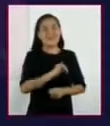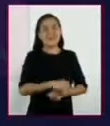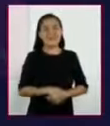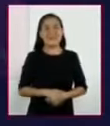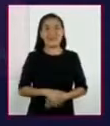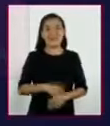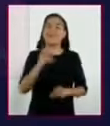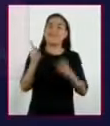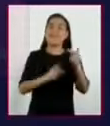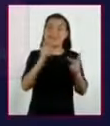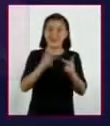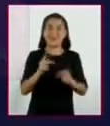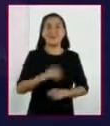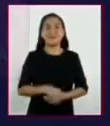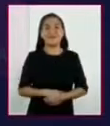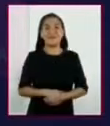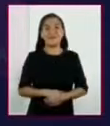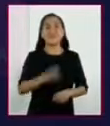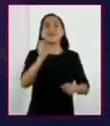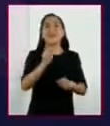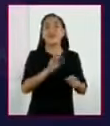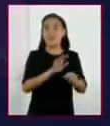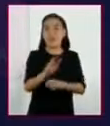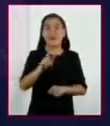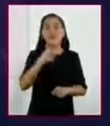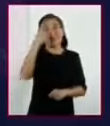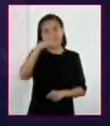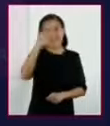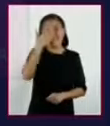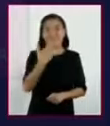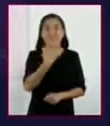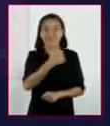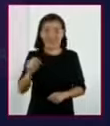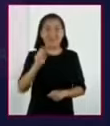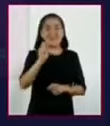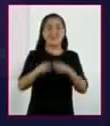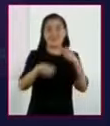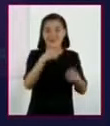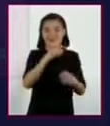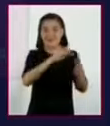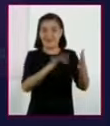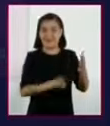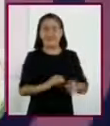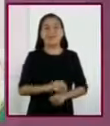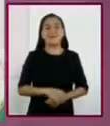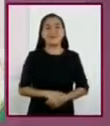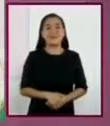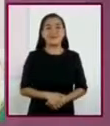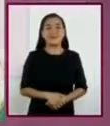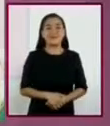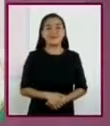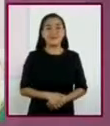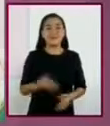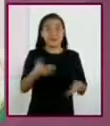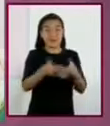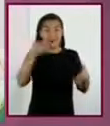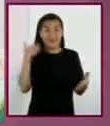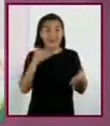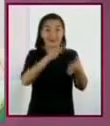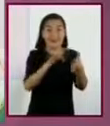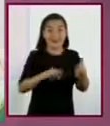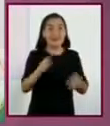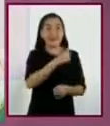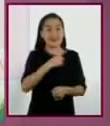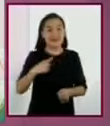¡Perfecto! Las estrategias para comprender mejor nuestro texto son... Para antes de la lectura,